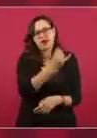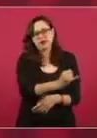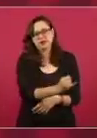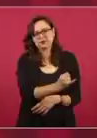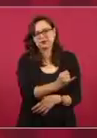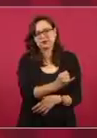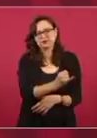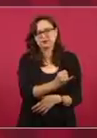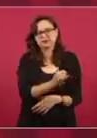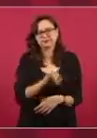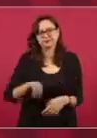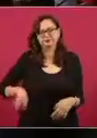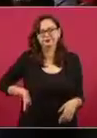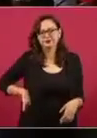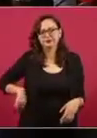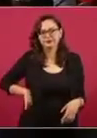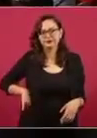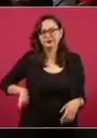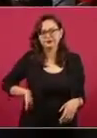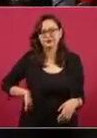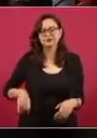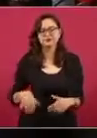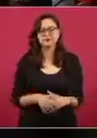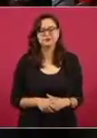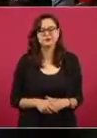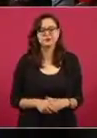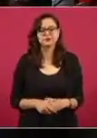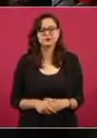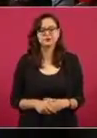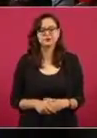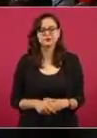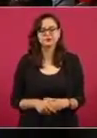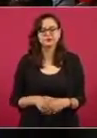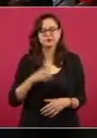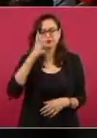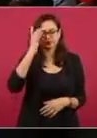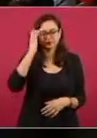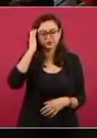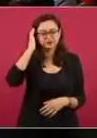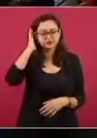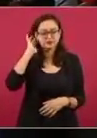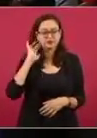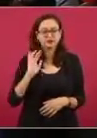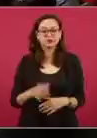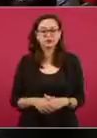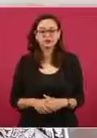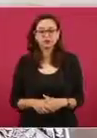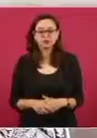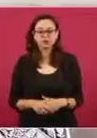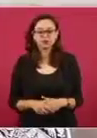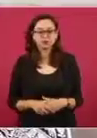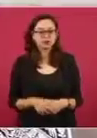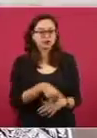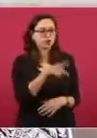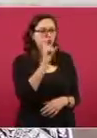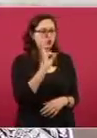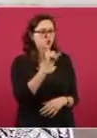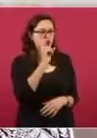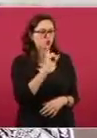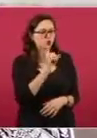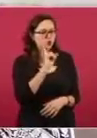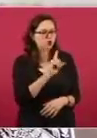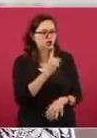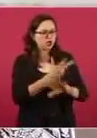No sé si tienes ahí hasta una periodista estadounidense, mexicana